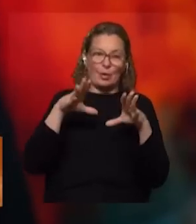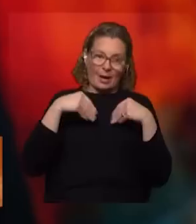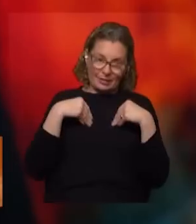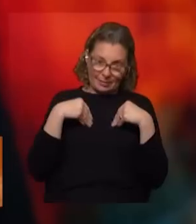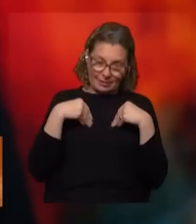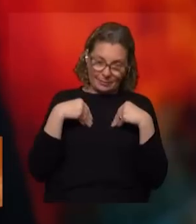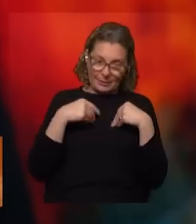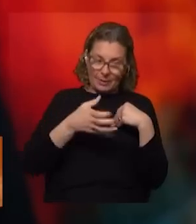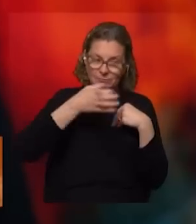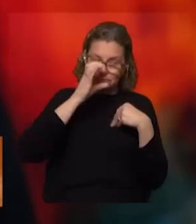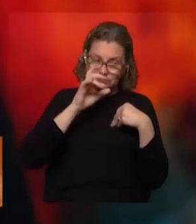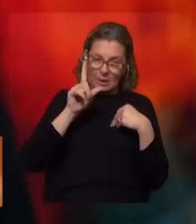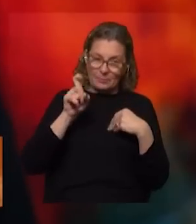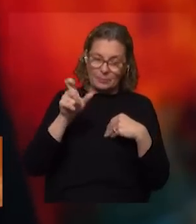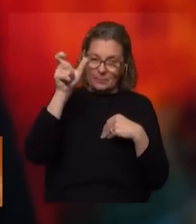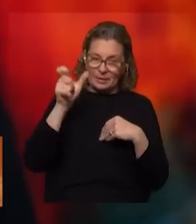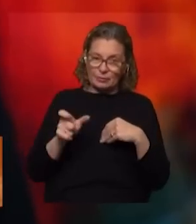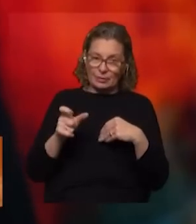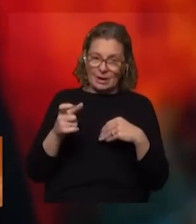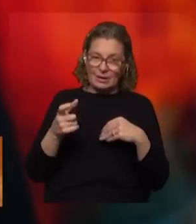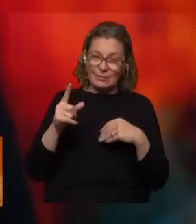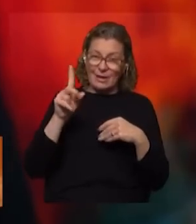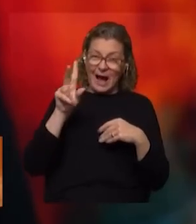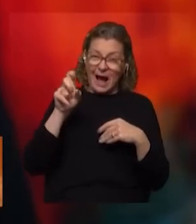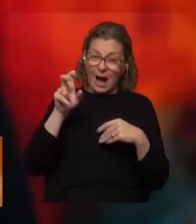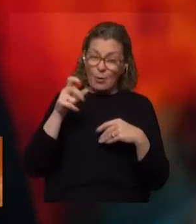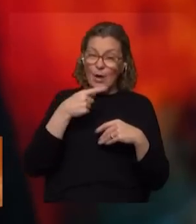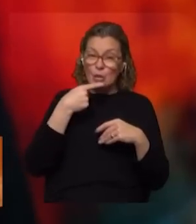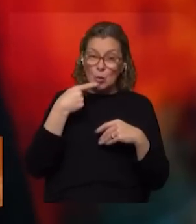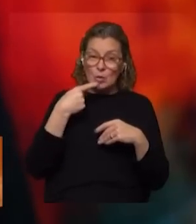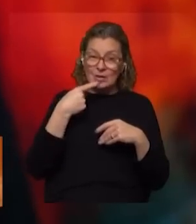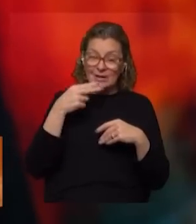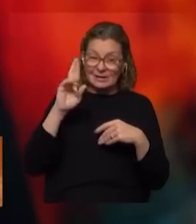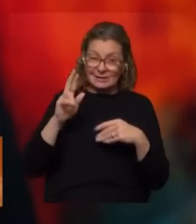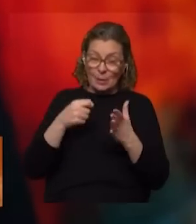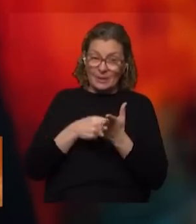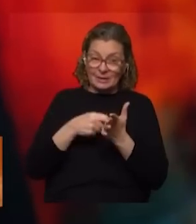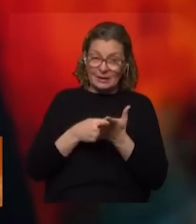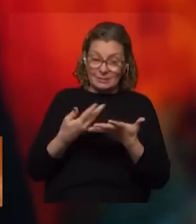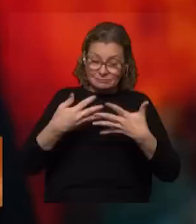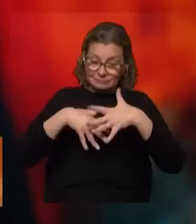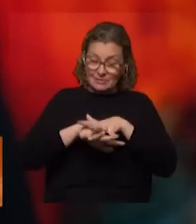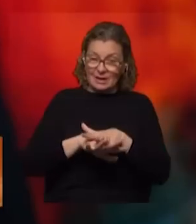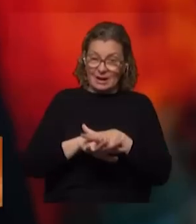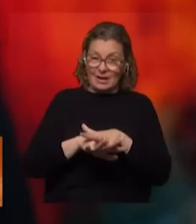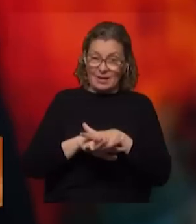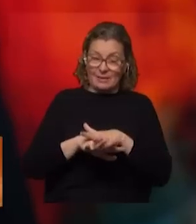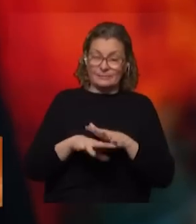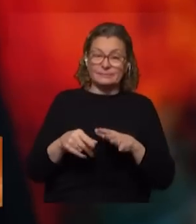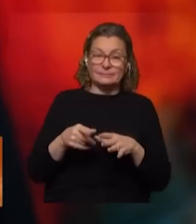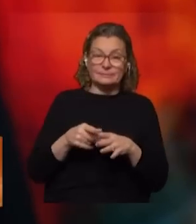para el consumo humano y eso que a nosotros nos llegaba el agua mezclada con el agua dulce el agua pura de río de la plata que es de donde va a estar el Neptuno efectivamente